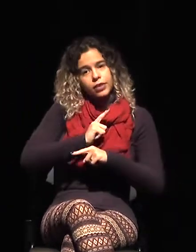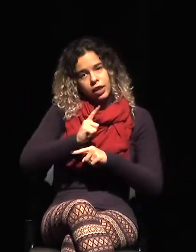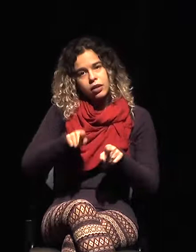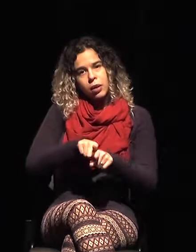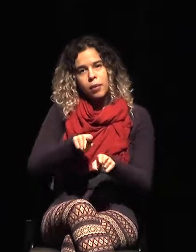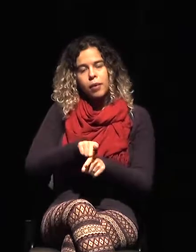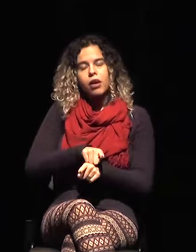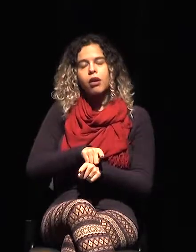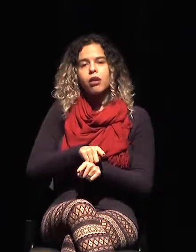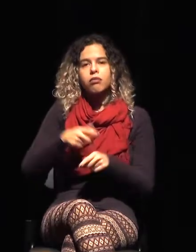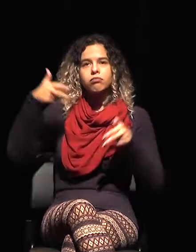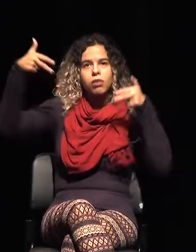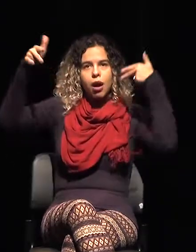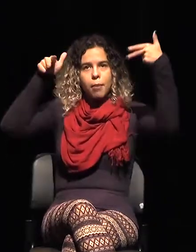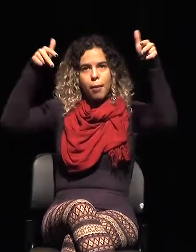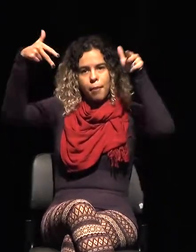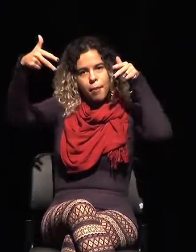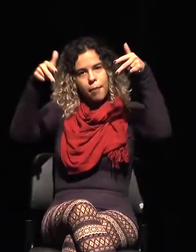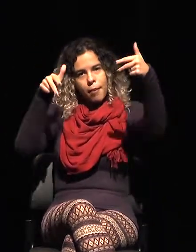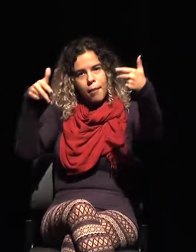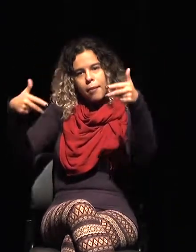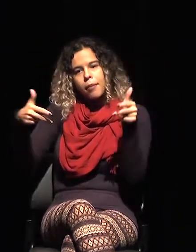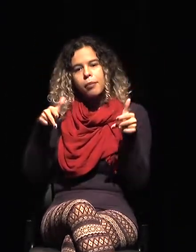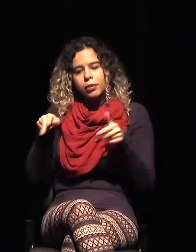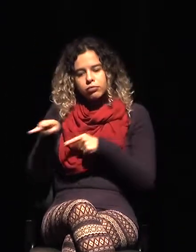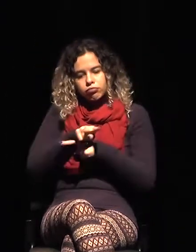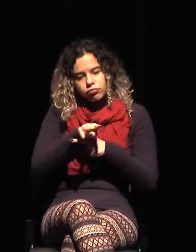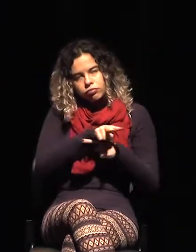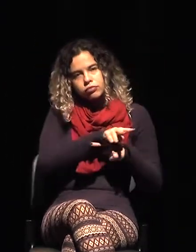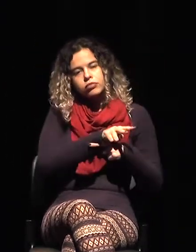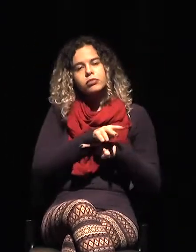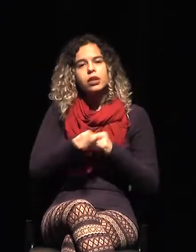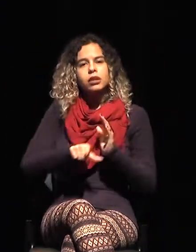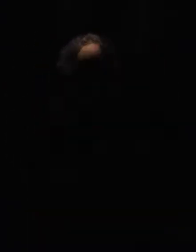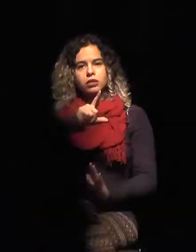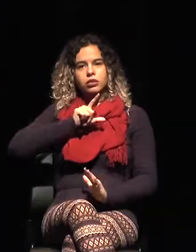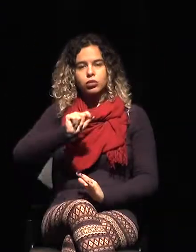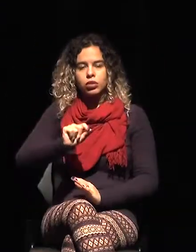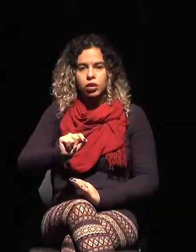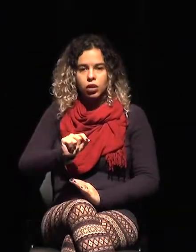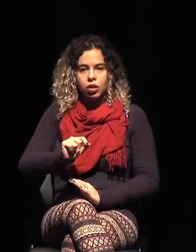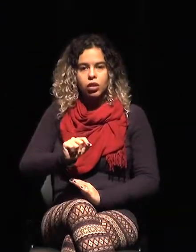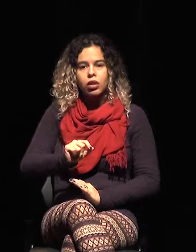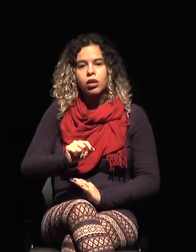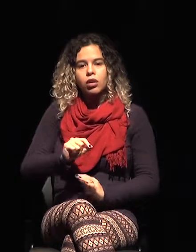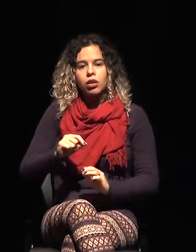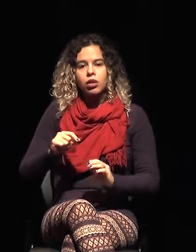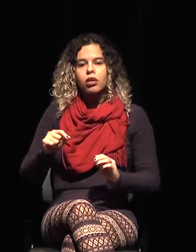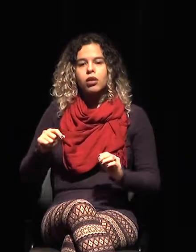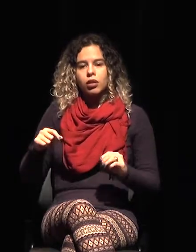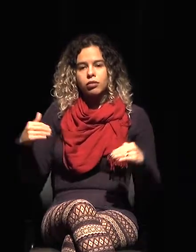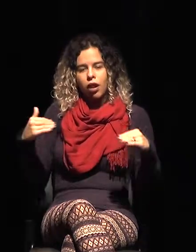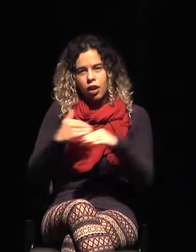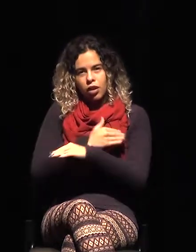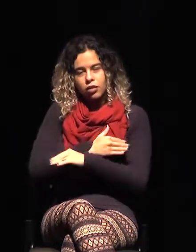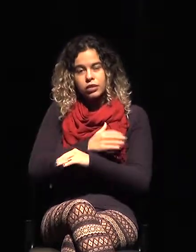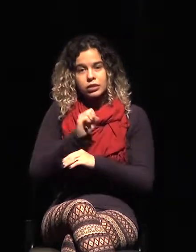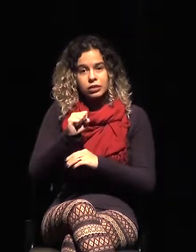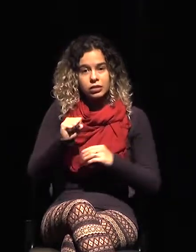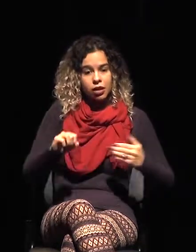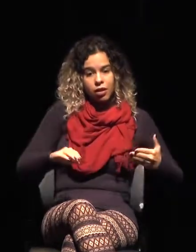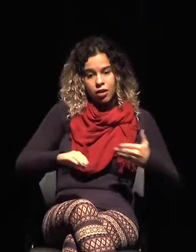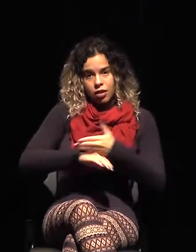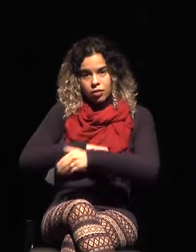O sea, aquí, antes de que entre, ingrese al país o ya en el país. Es un control